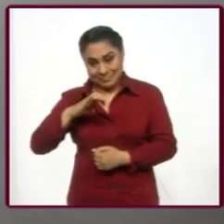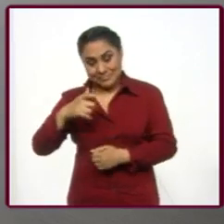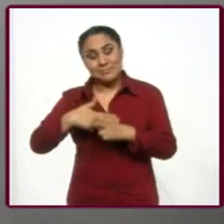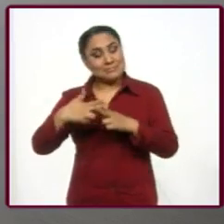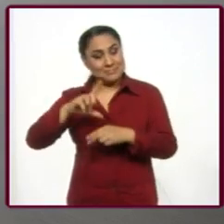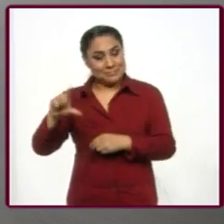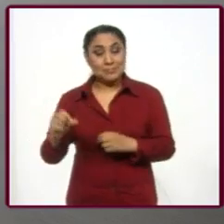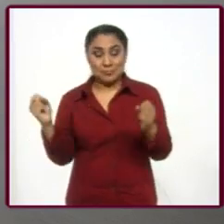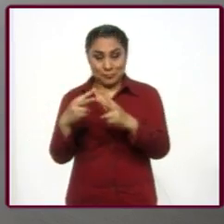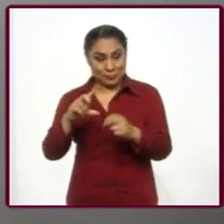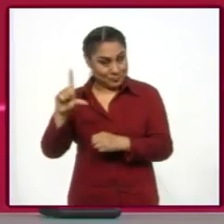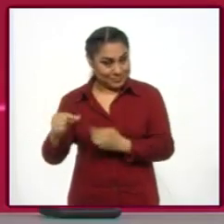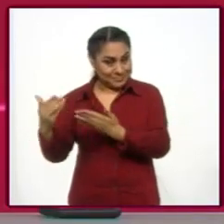Hasta luego. Nos vemos después.